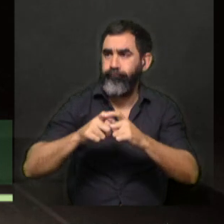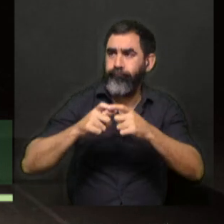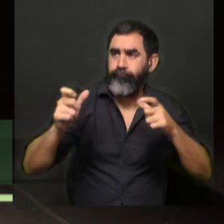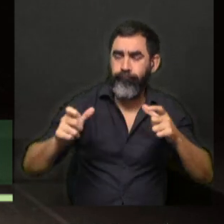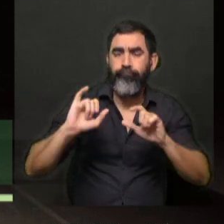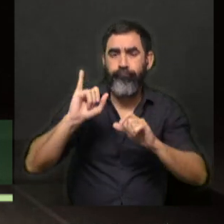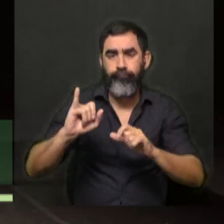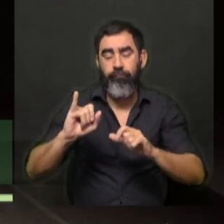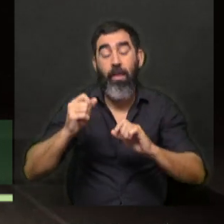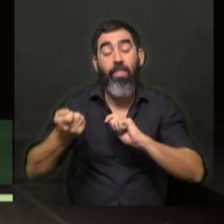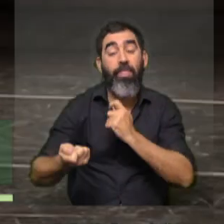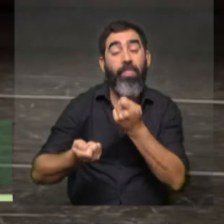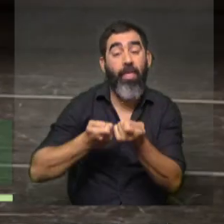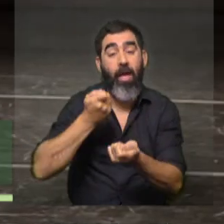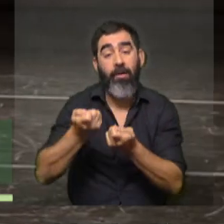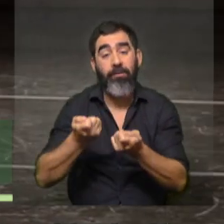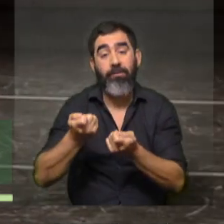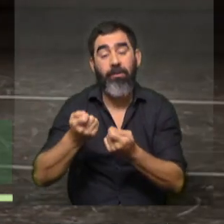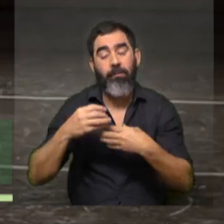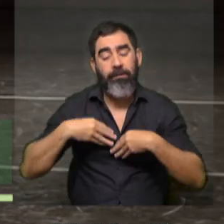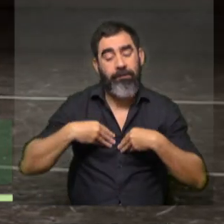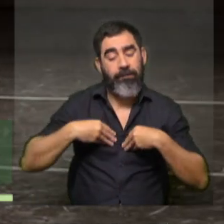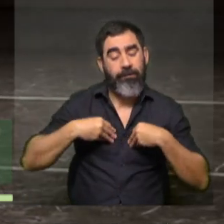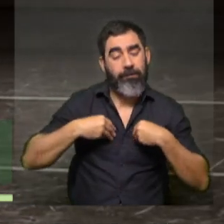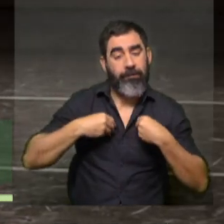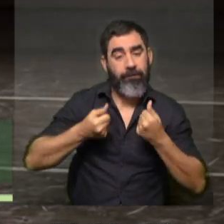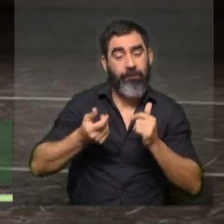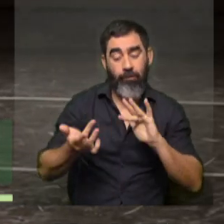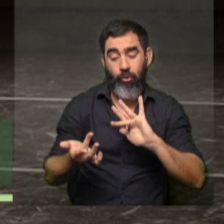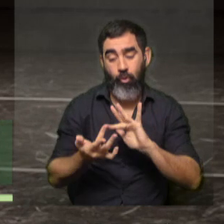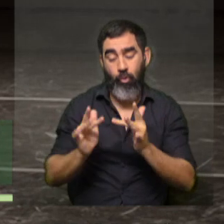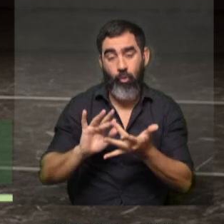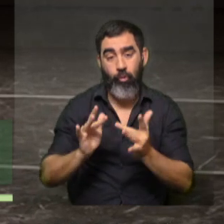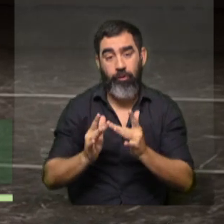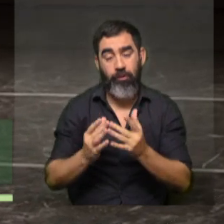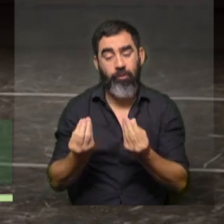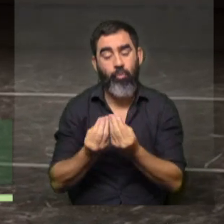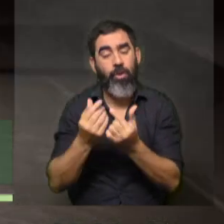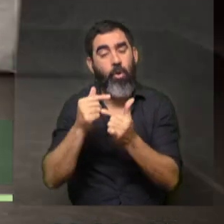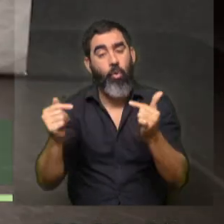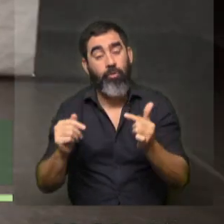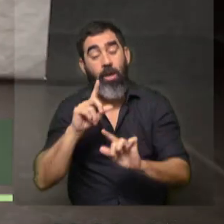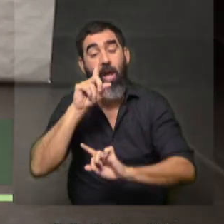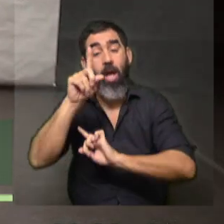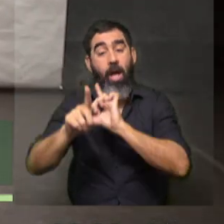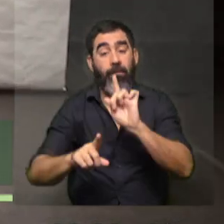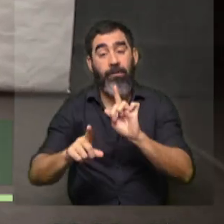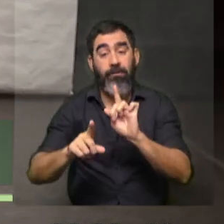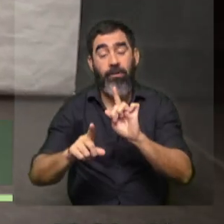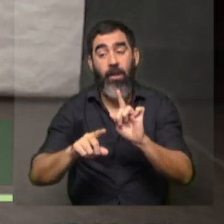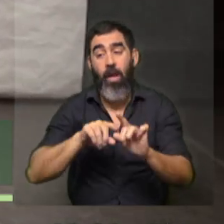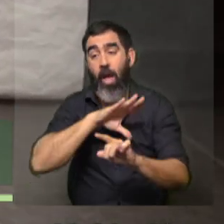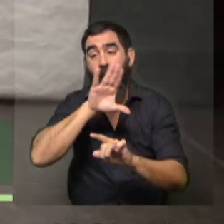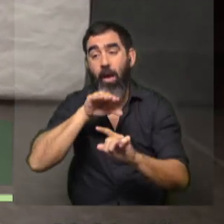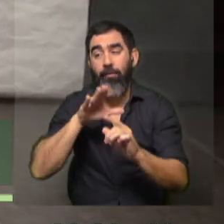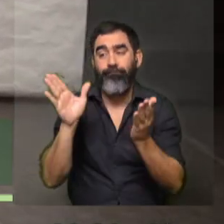en la danza sí hay como una cosa más sensible que te conecta con un montón de cosas que a veces si te pones a hablar no te